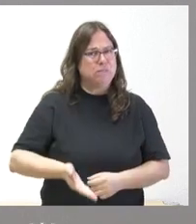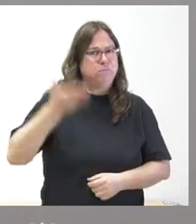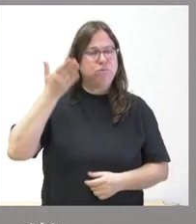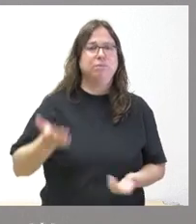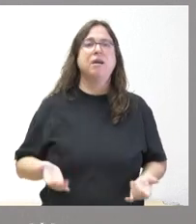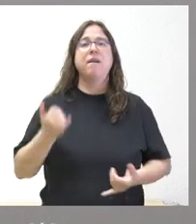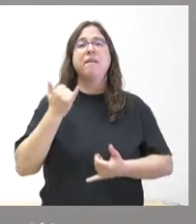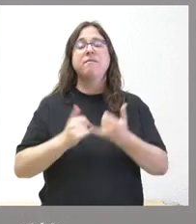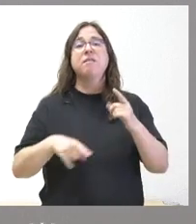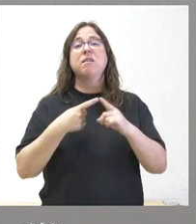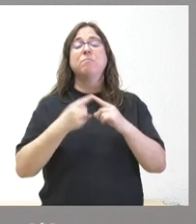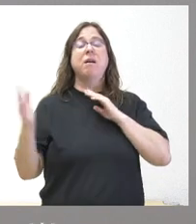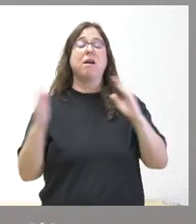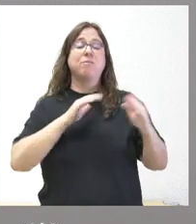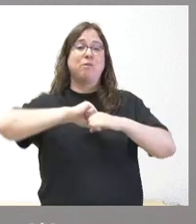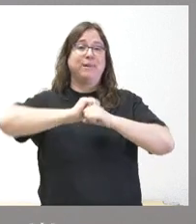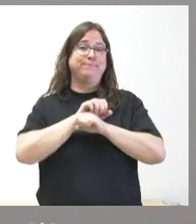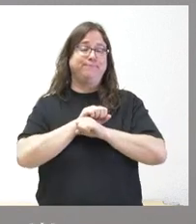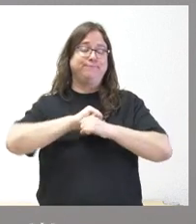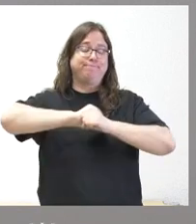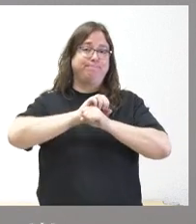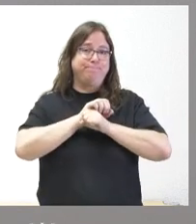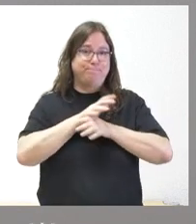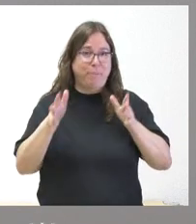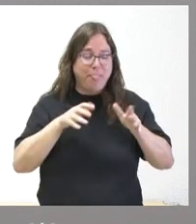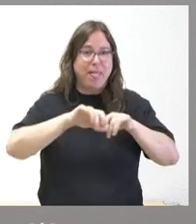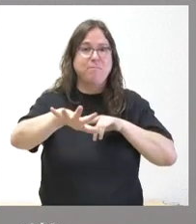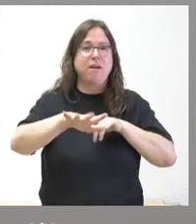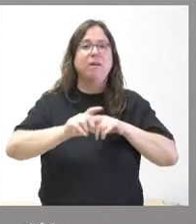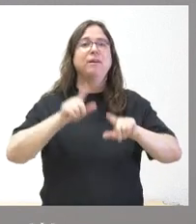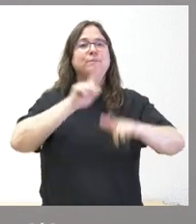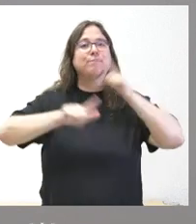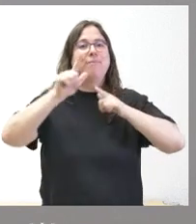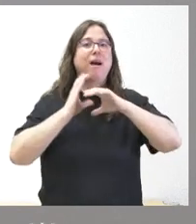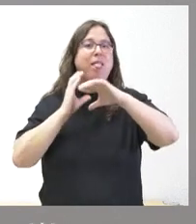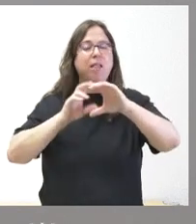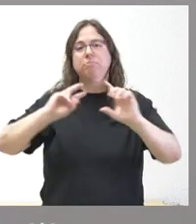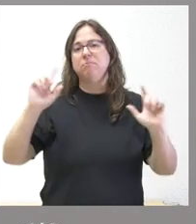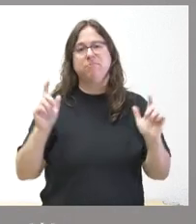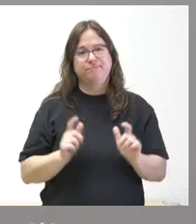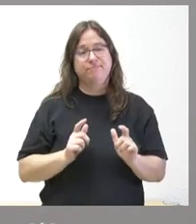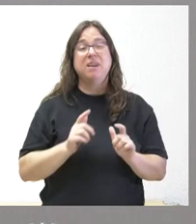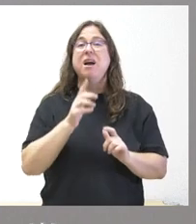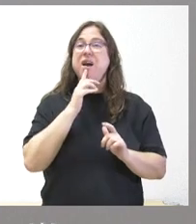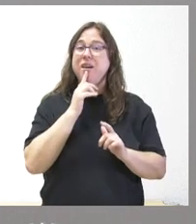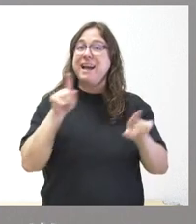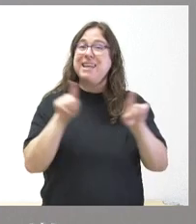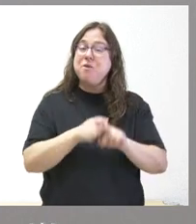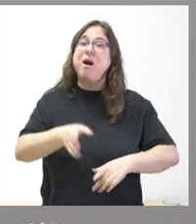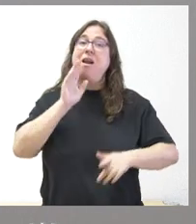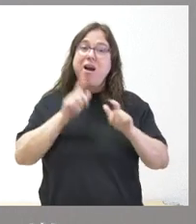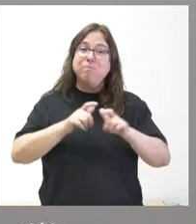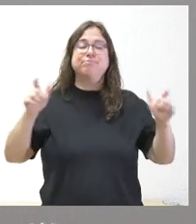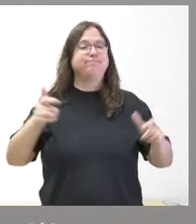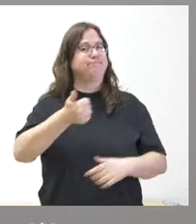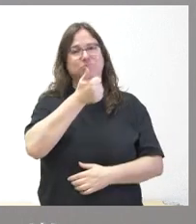desde la pandemia se redujo el número de viajeros y, aunque se ha recuperado en alguna medida, todavía no hemos alcanzado el nivel previo a